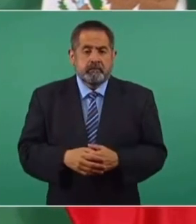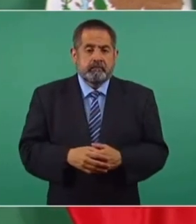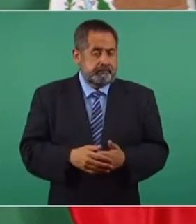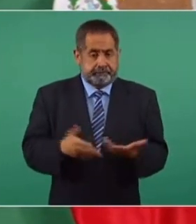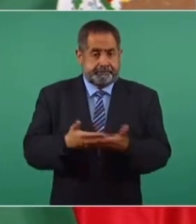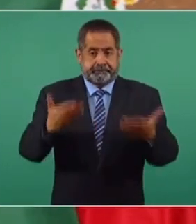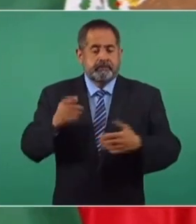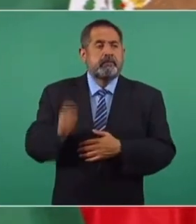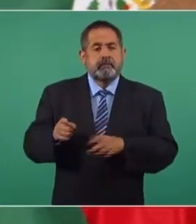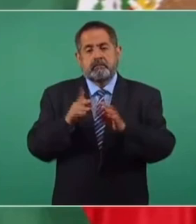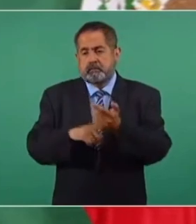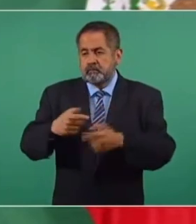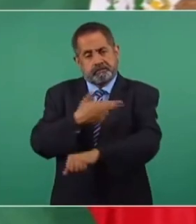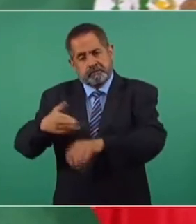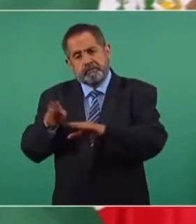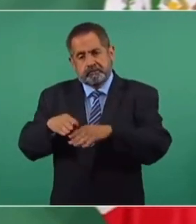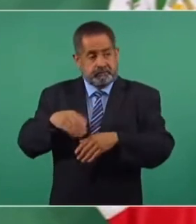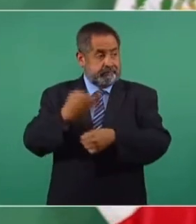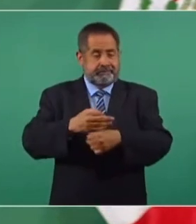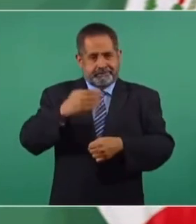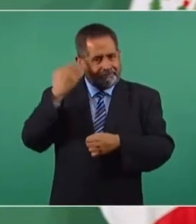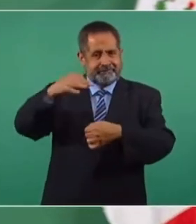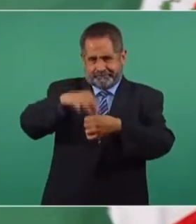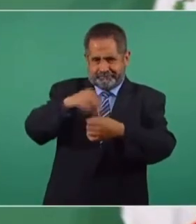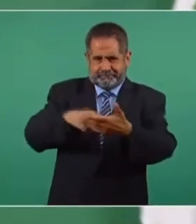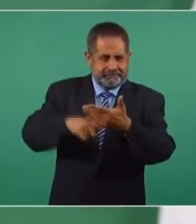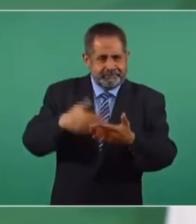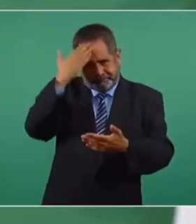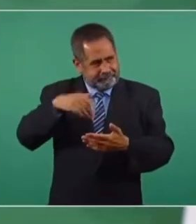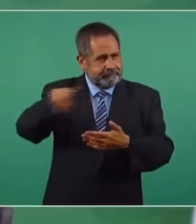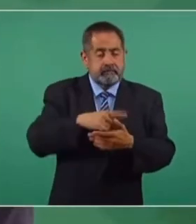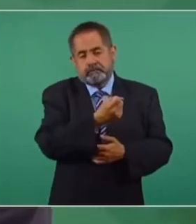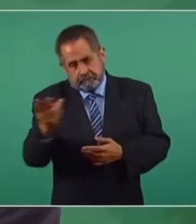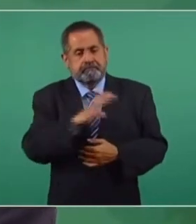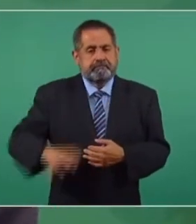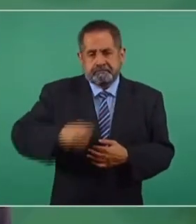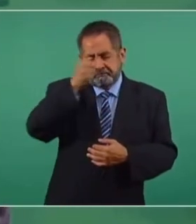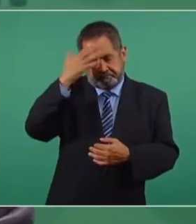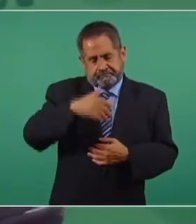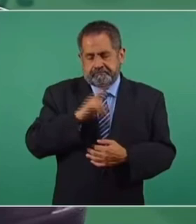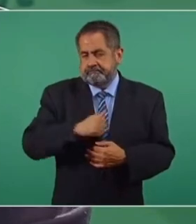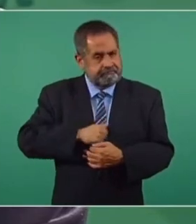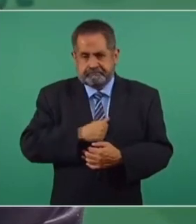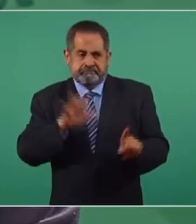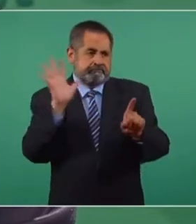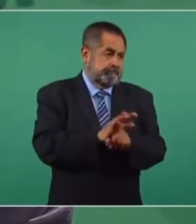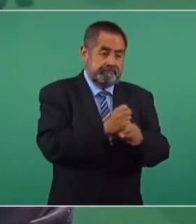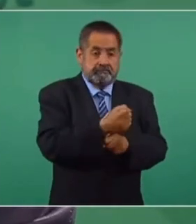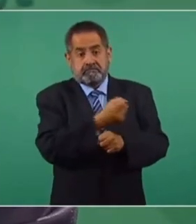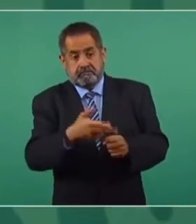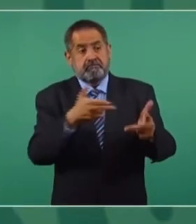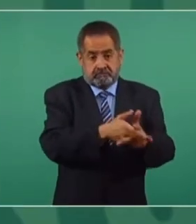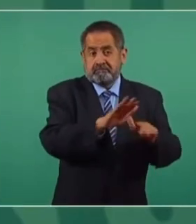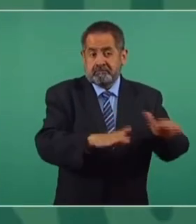Ahora que estamos en este proceso electoral, que algunos candidatos lamentablemente han sido agredidos y hasta han perdido